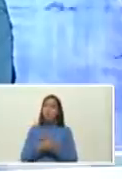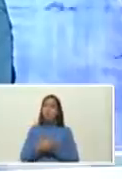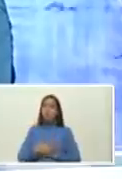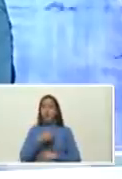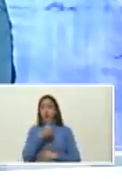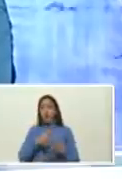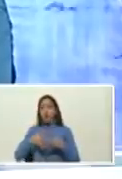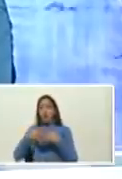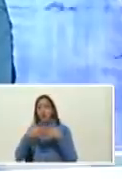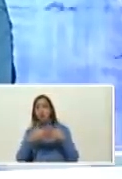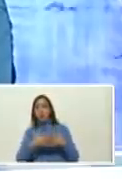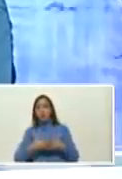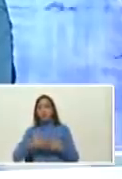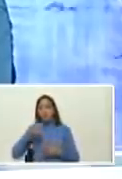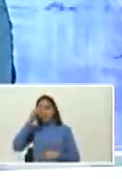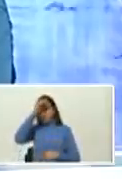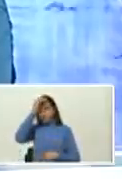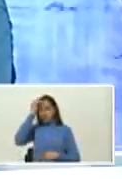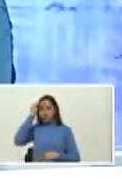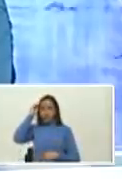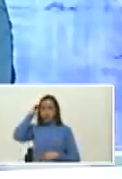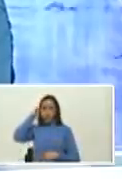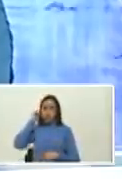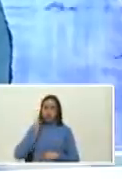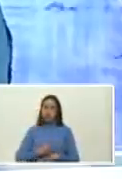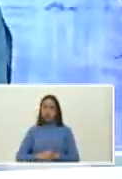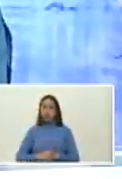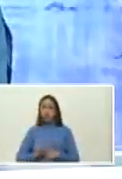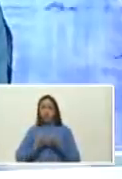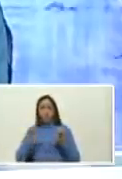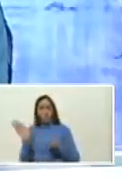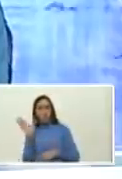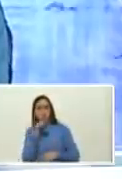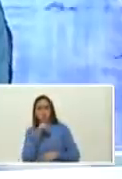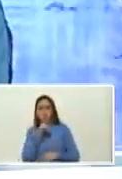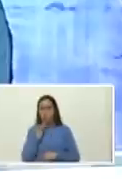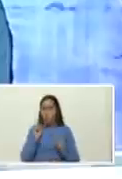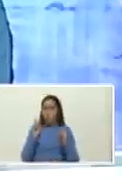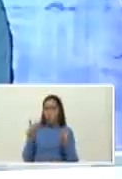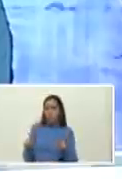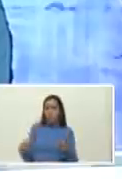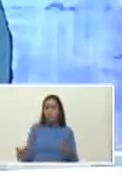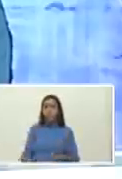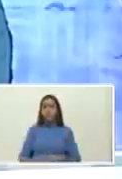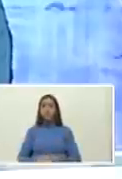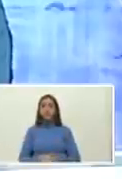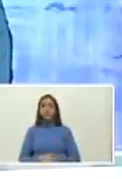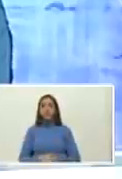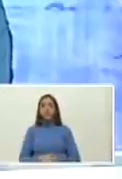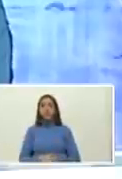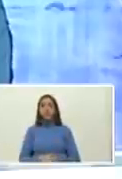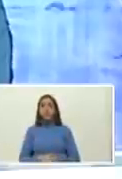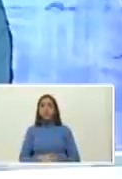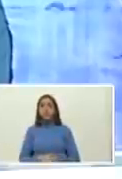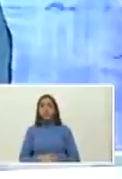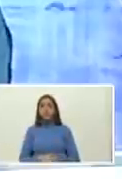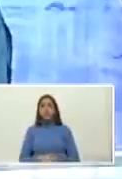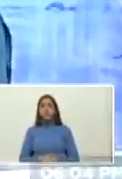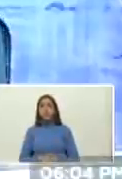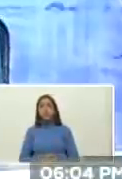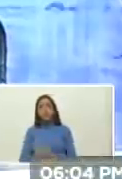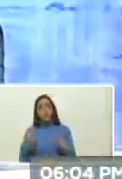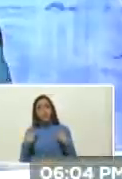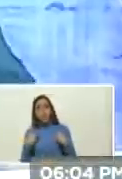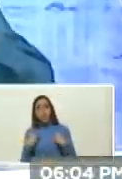los Estados Unidos sin educación sin oportunidad y la vivienda